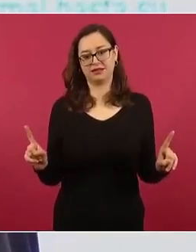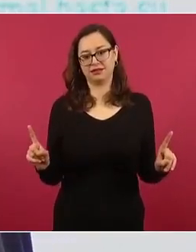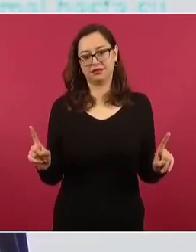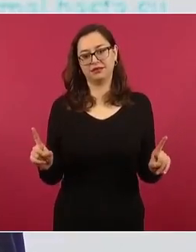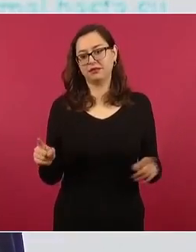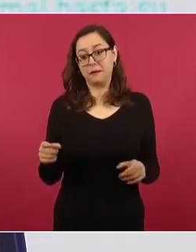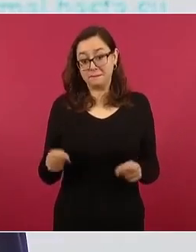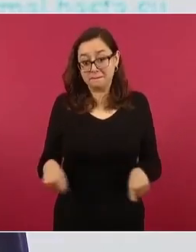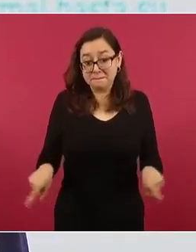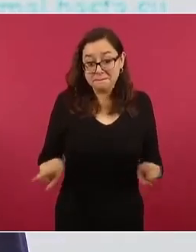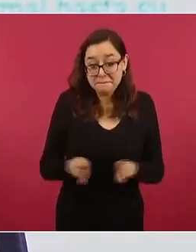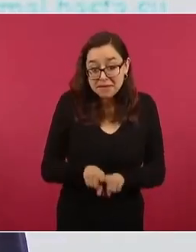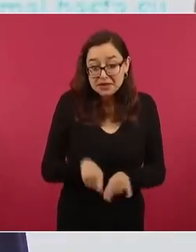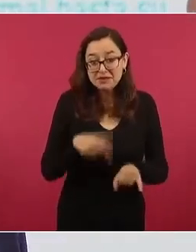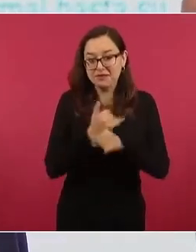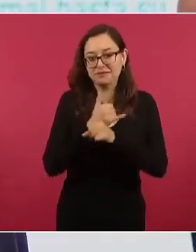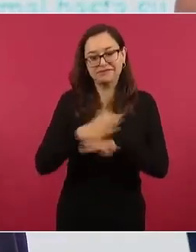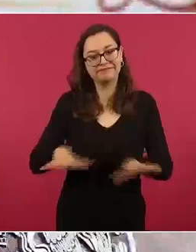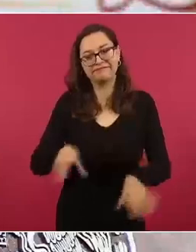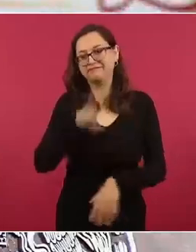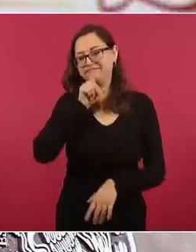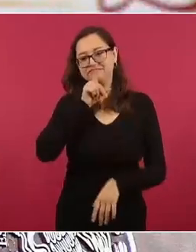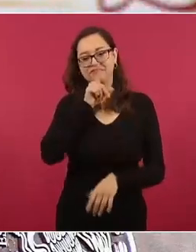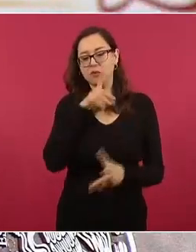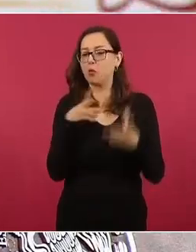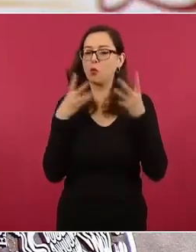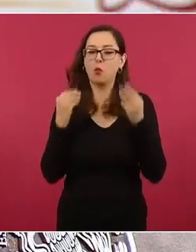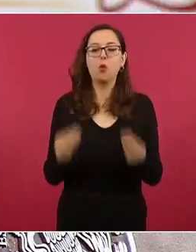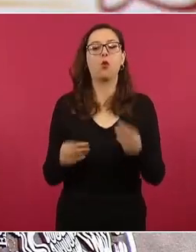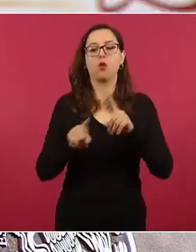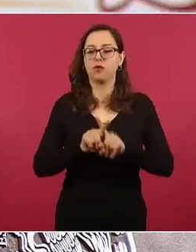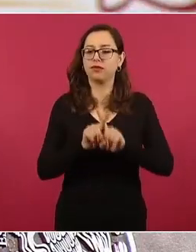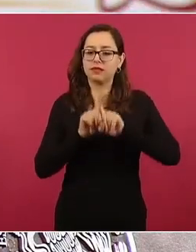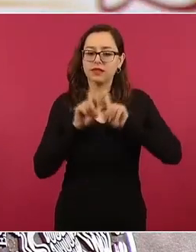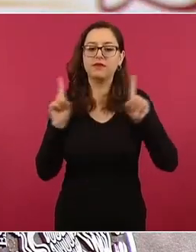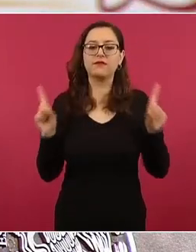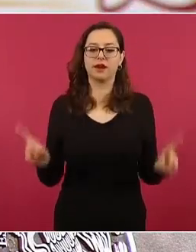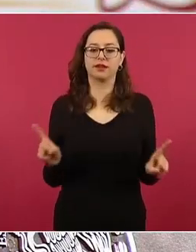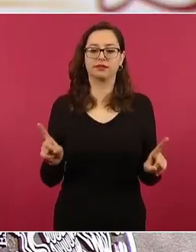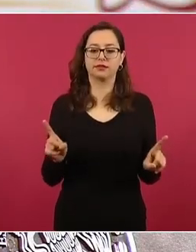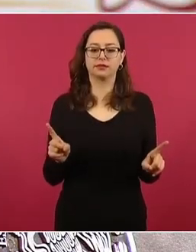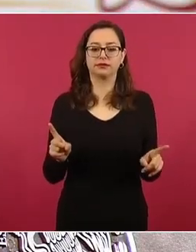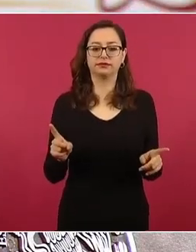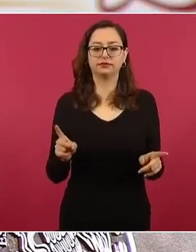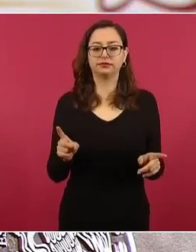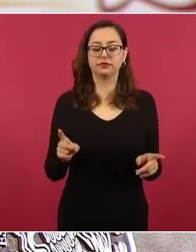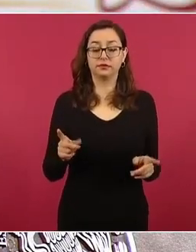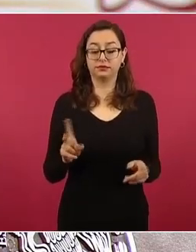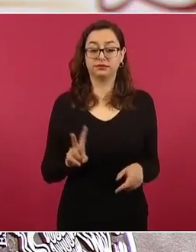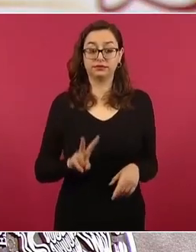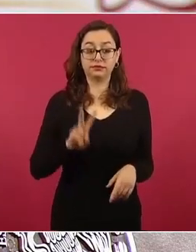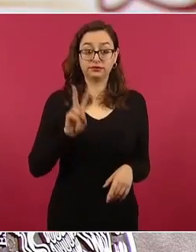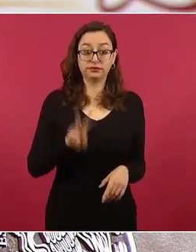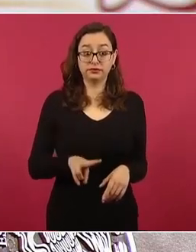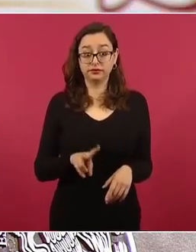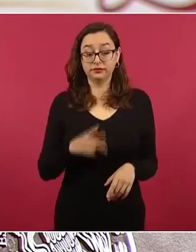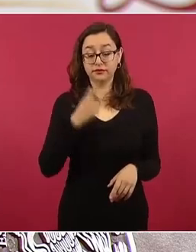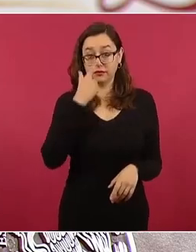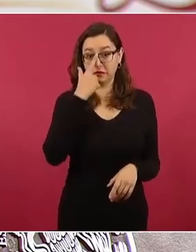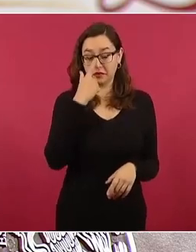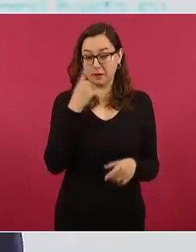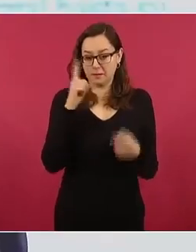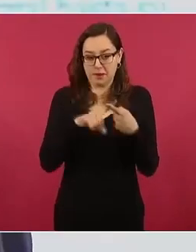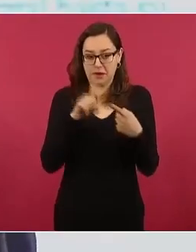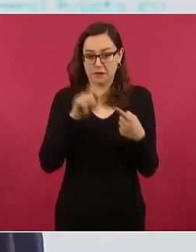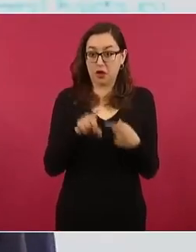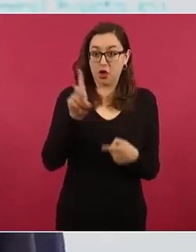análisis y conclusiones. La verdad histórica dice que los estudiantes se iban a ibocotear el informe de la